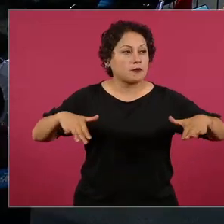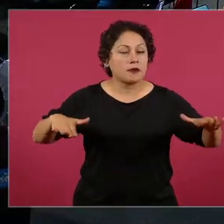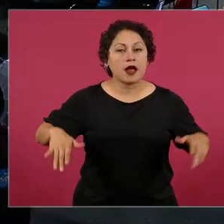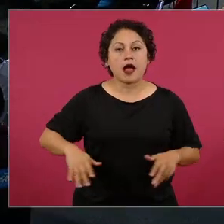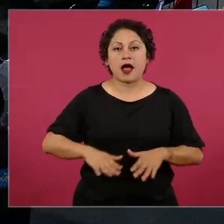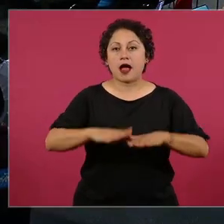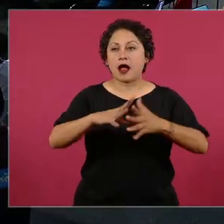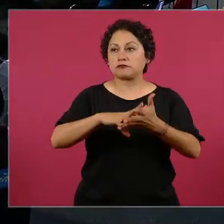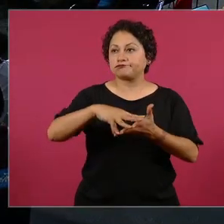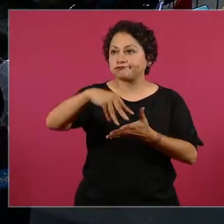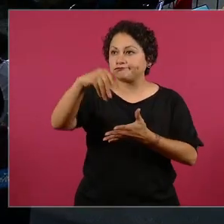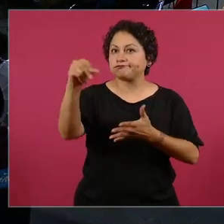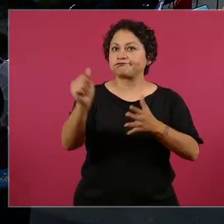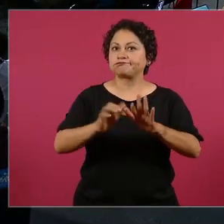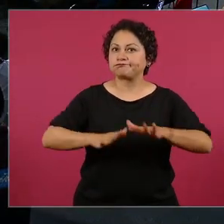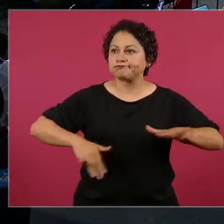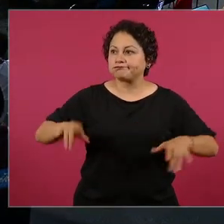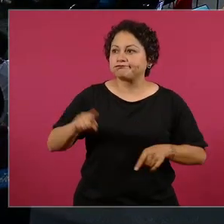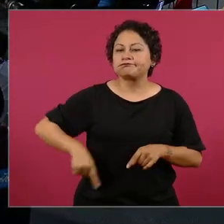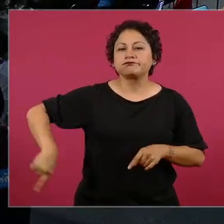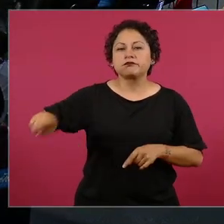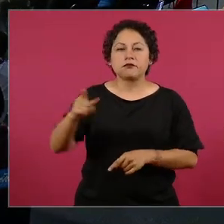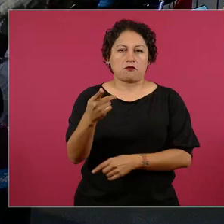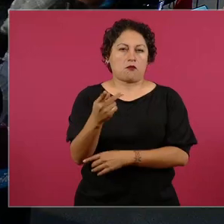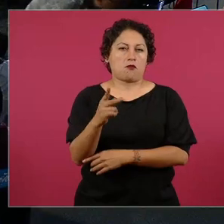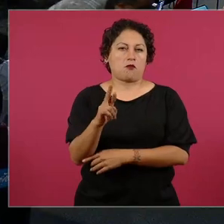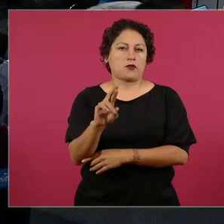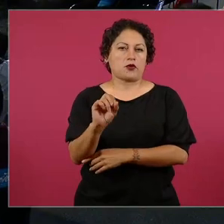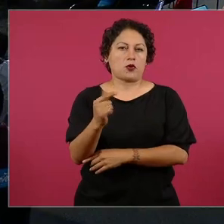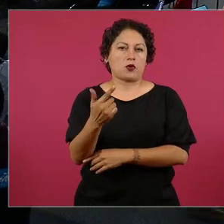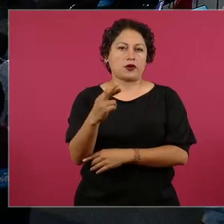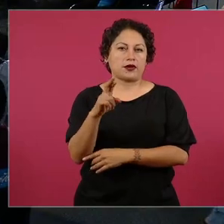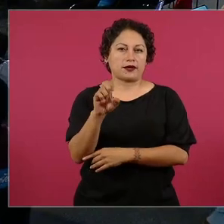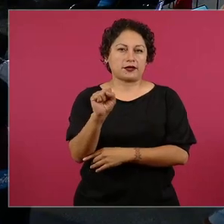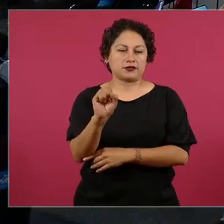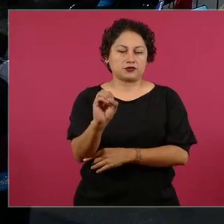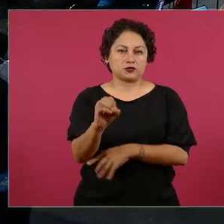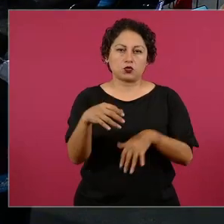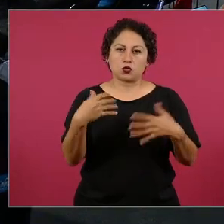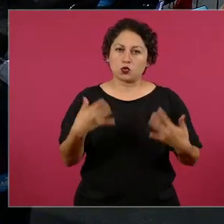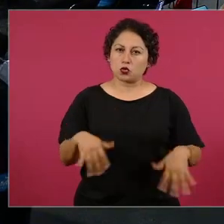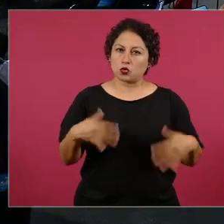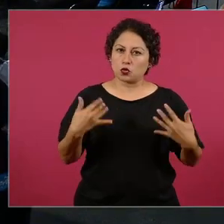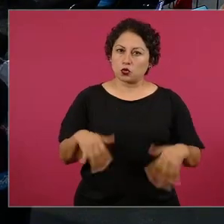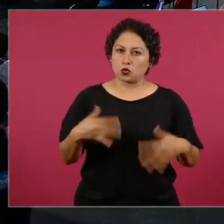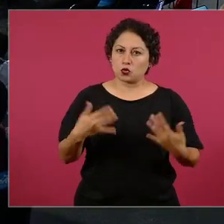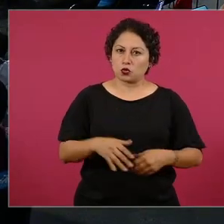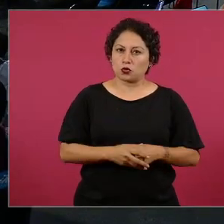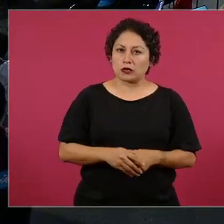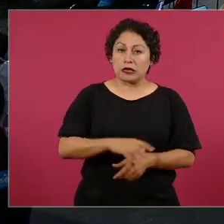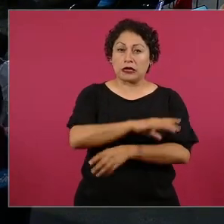las playas de Progreso, toda la costa,